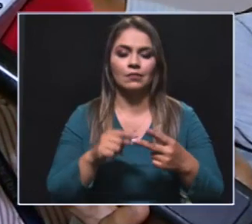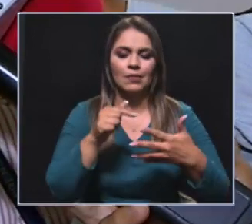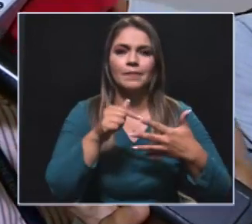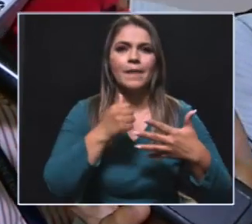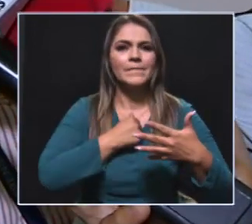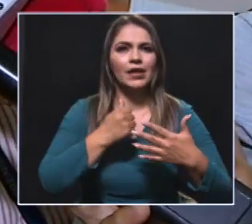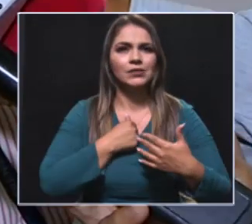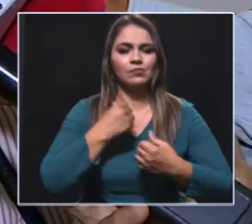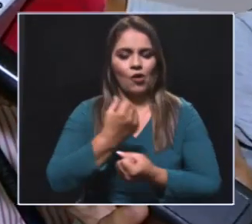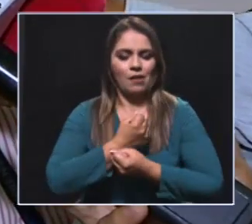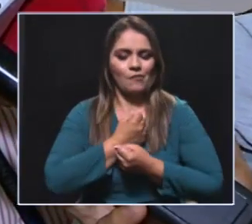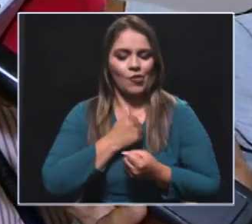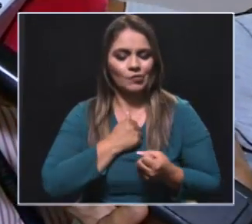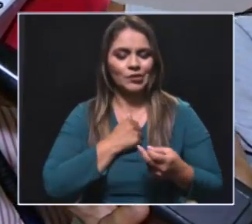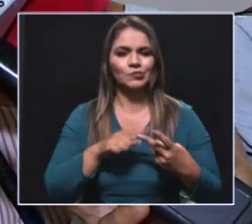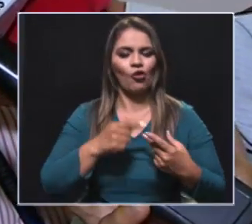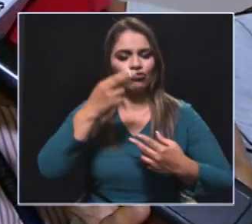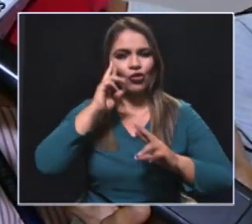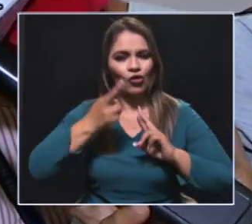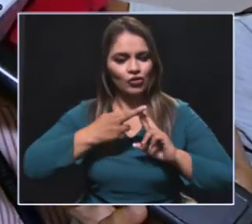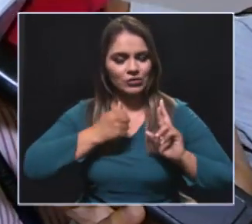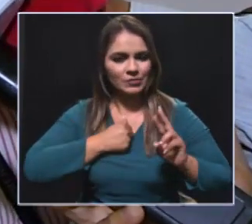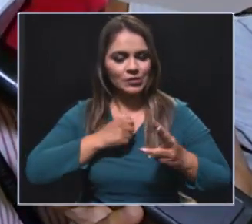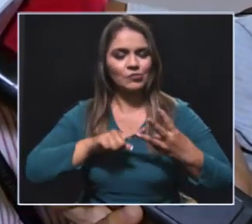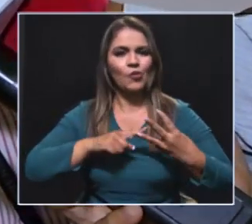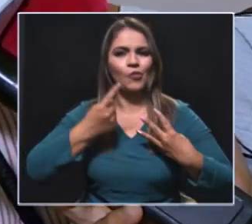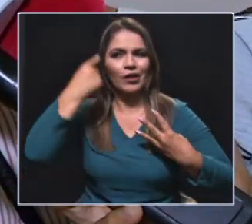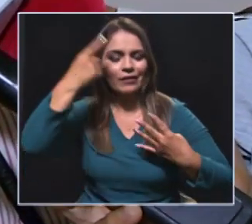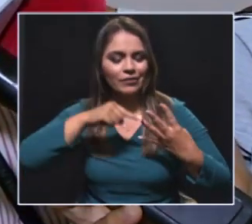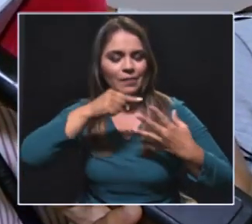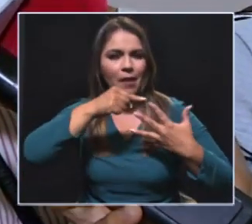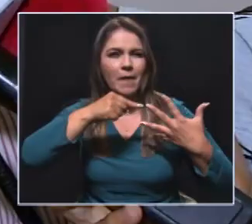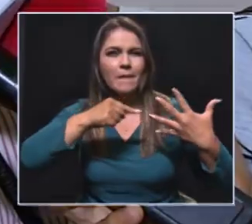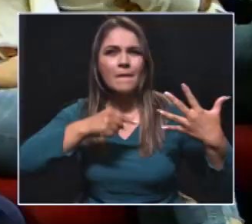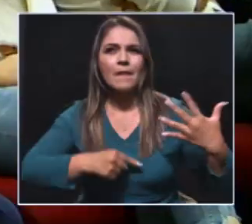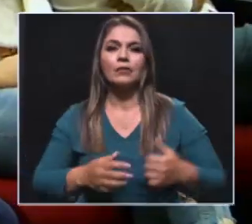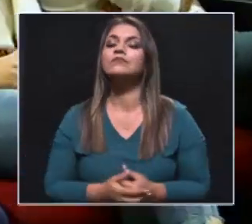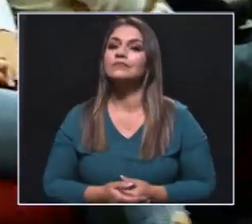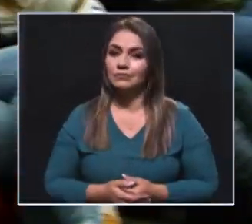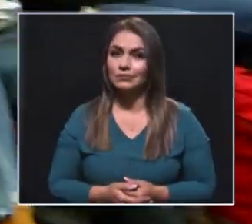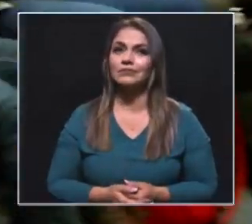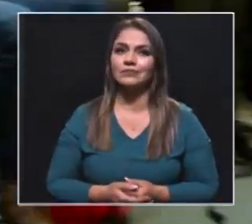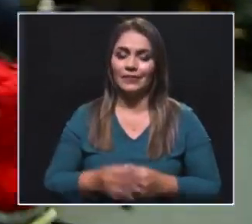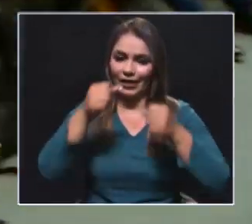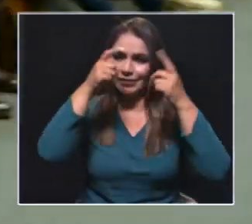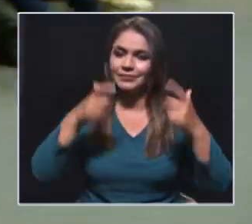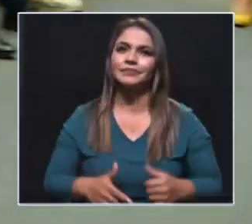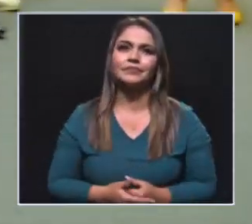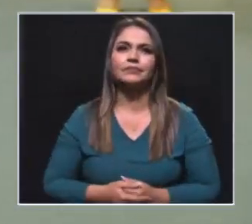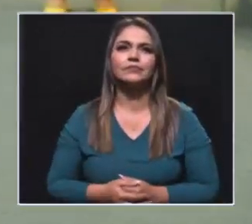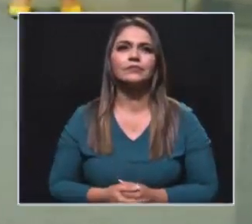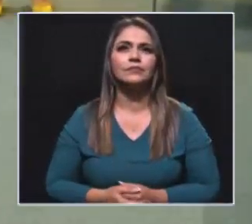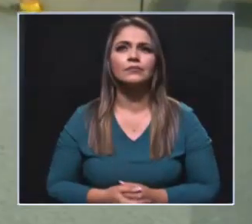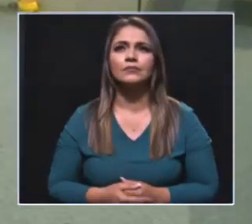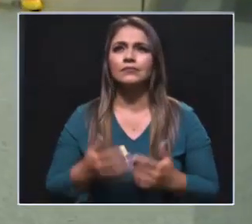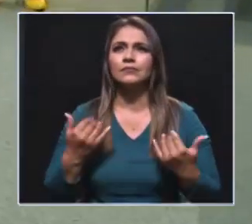para ellas de autoestima, de autorreconocimiento, de mujeres en política y hablamos del Estado. Esta estrategia pretende reducir